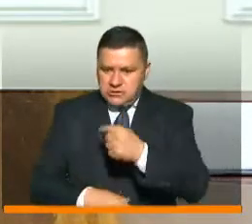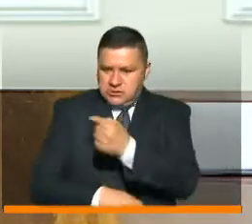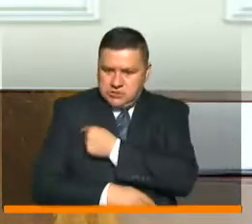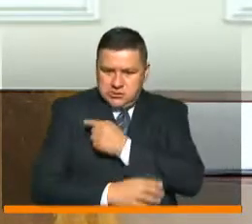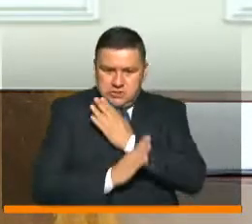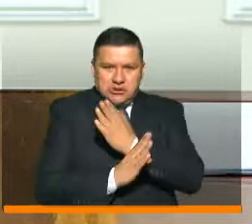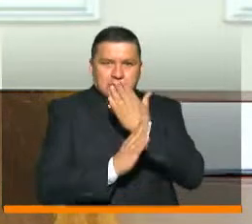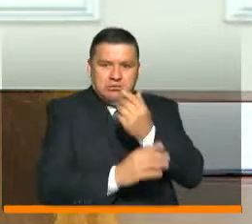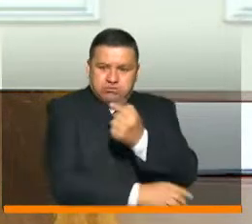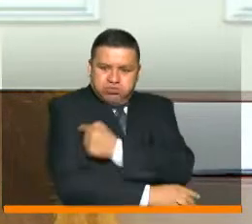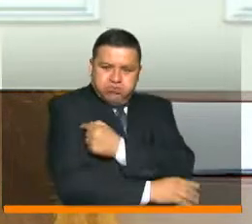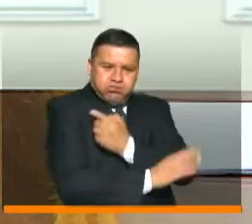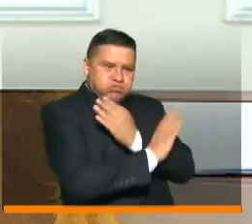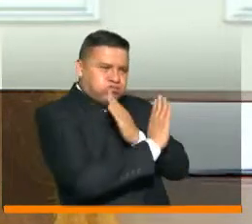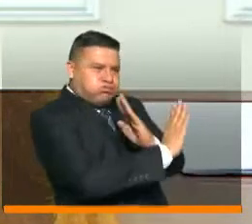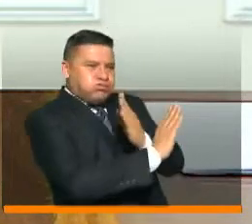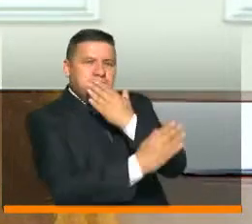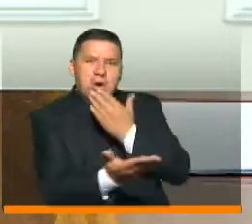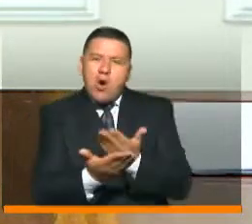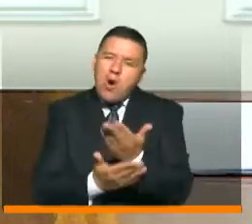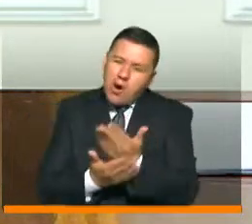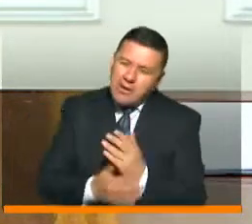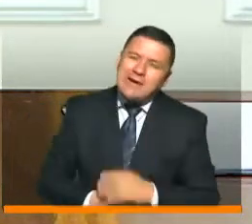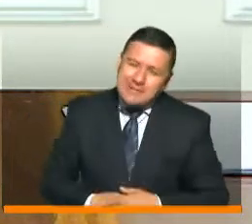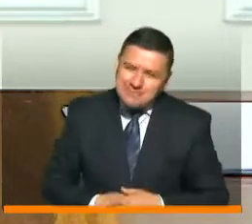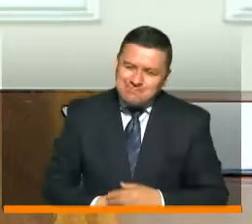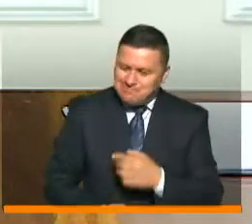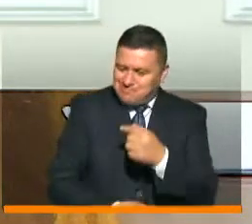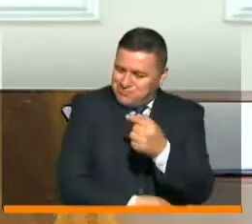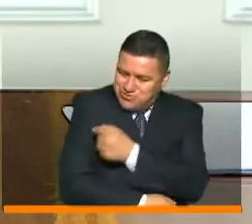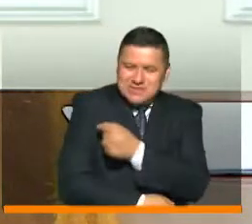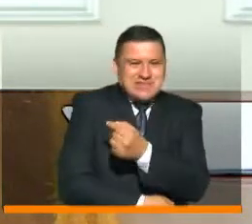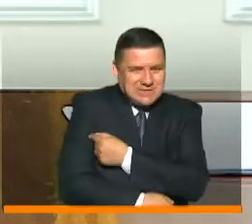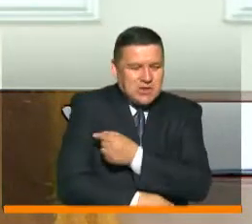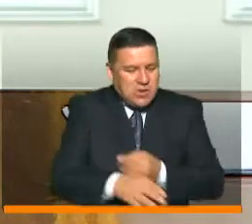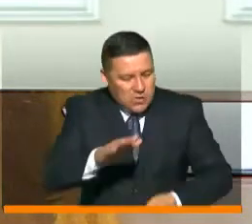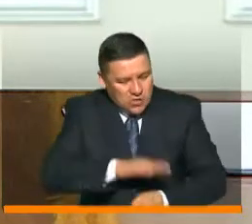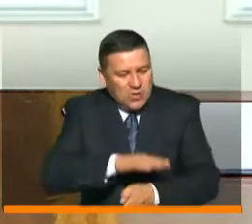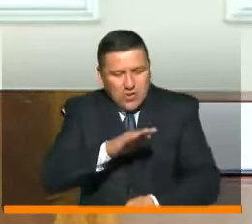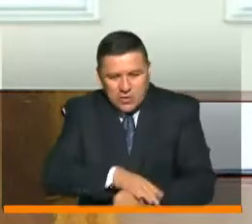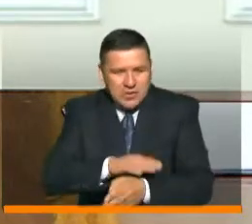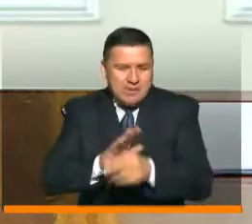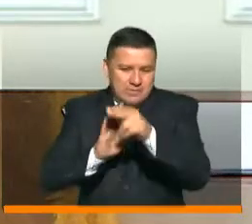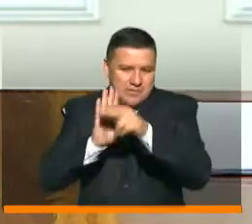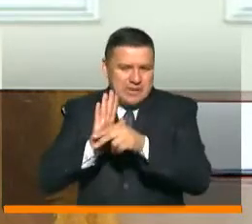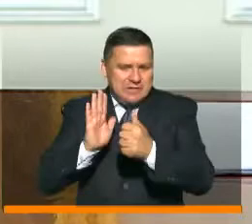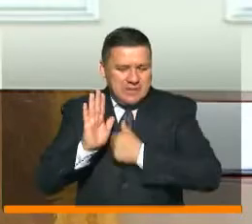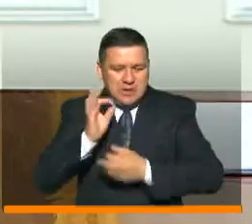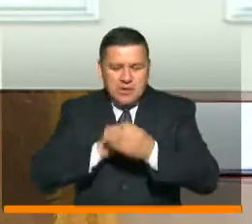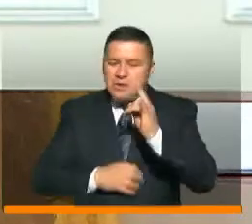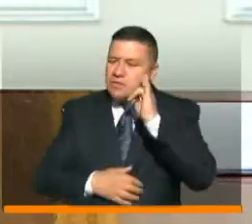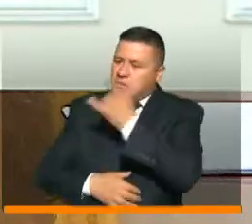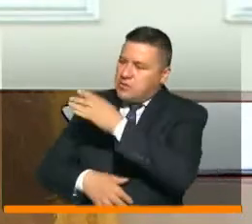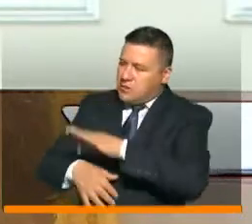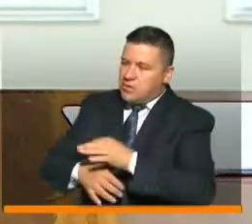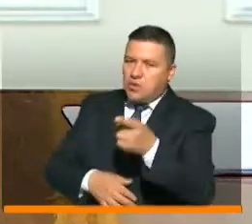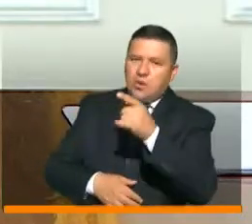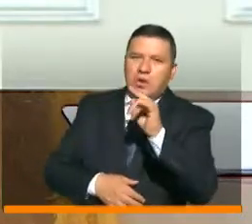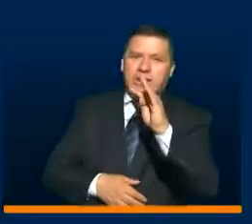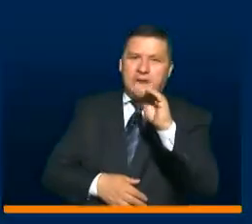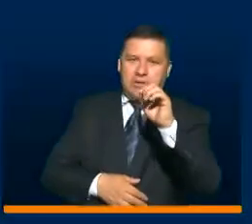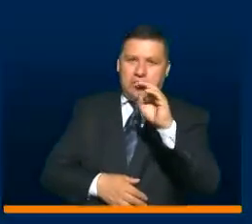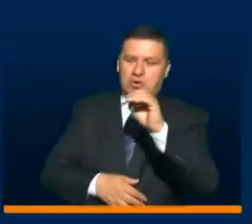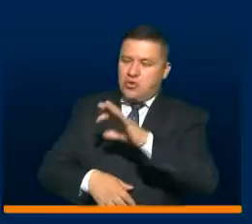inmunológico, pero en esencia la recomendación es vacunación y seguimos con todas las medidas de autocuidado. Lo escuchamos, doctor Cuauhtémoc.